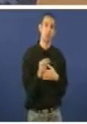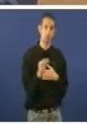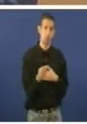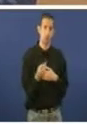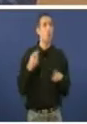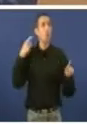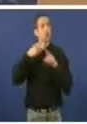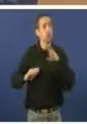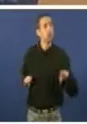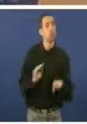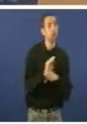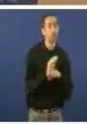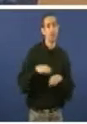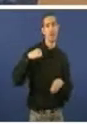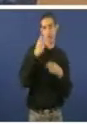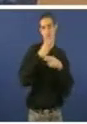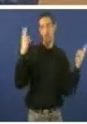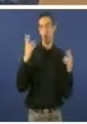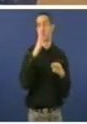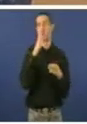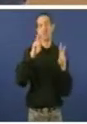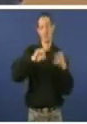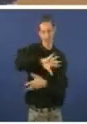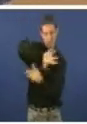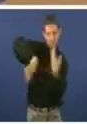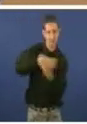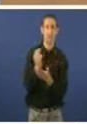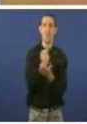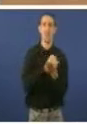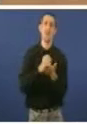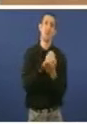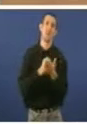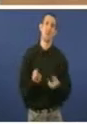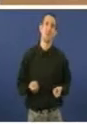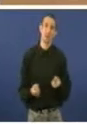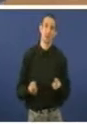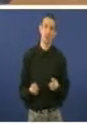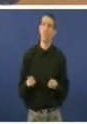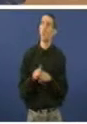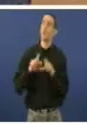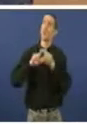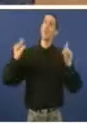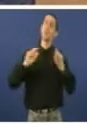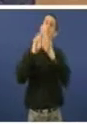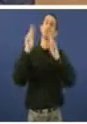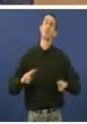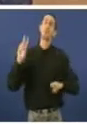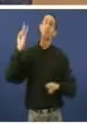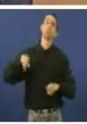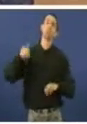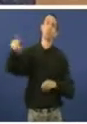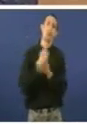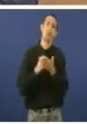pública porque facemos unha prestación farmacéutica non en beneficio das multinacionais farmacéuticas que facían vostedes cando